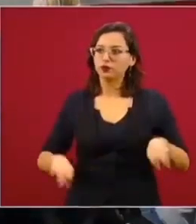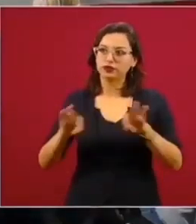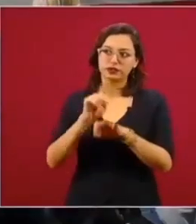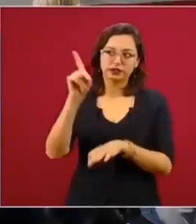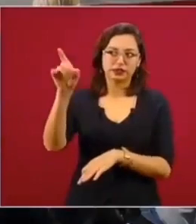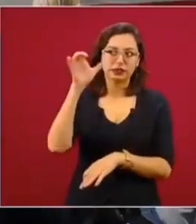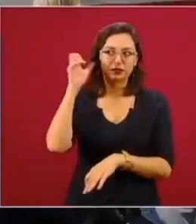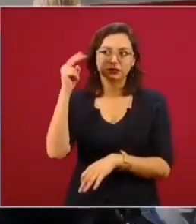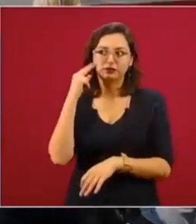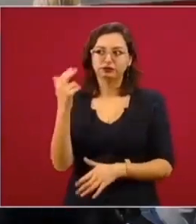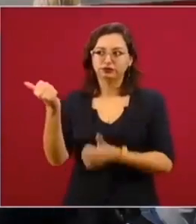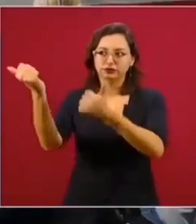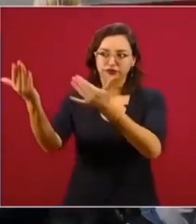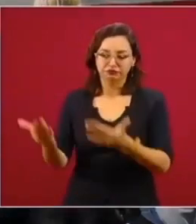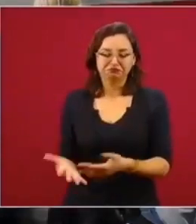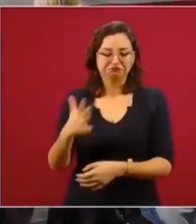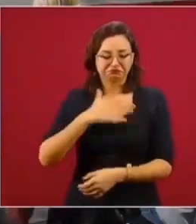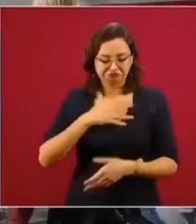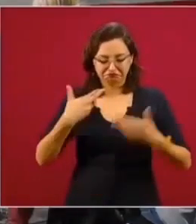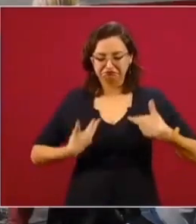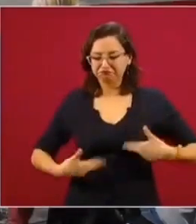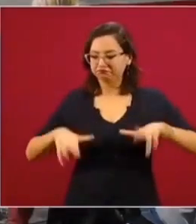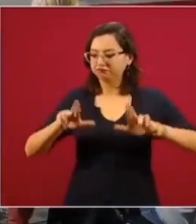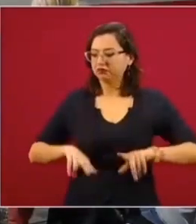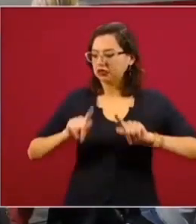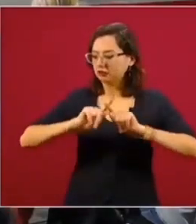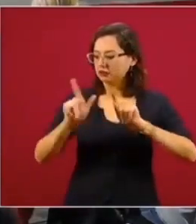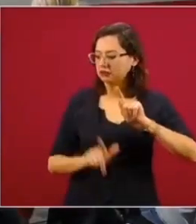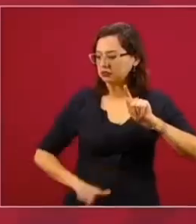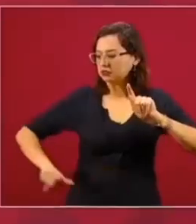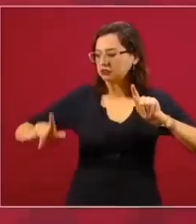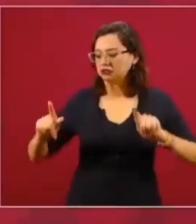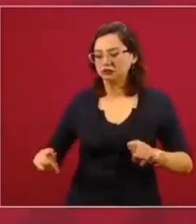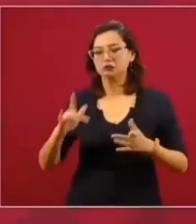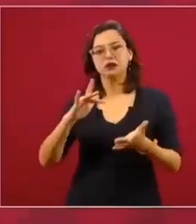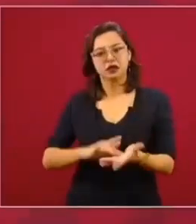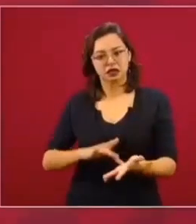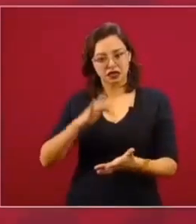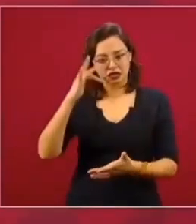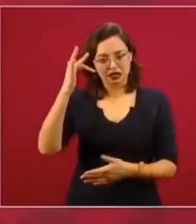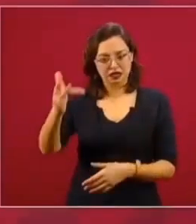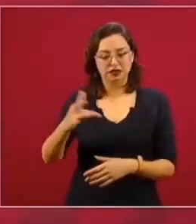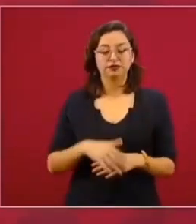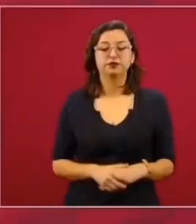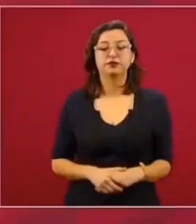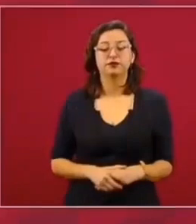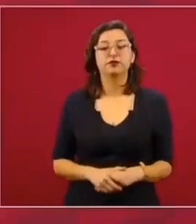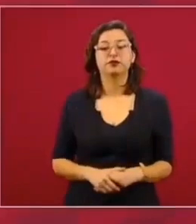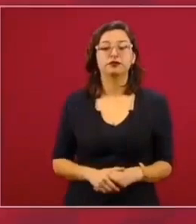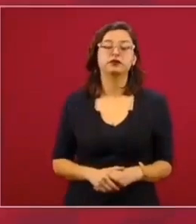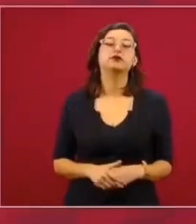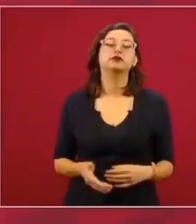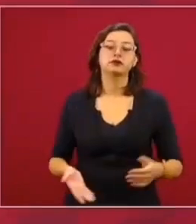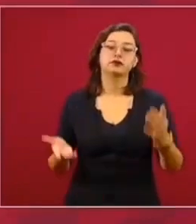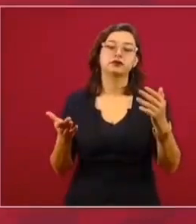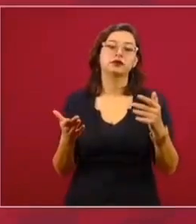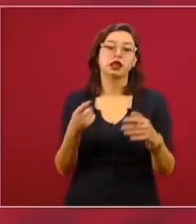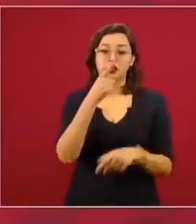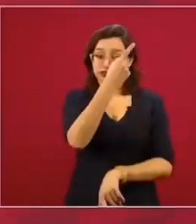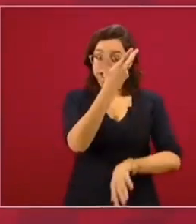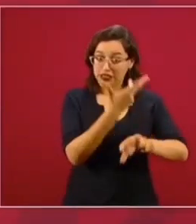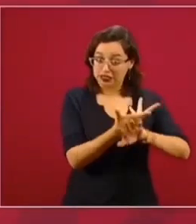ir a agradecer en nombre del pueblo de México por este apoyo, por esta solidaridad. Y lo segundo, en el caso del